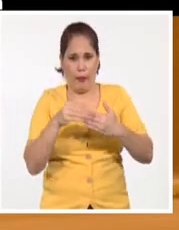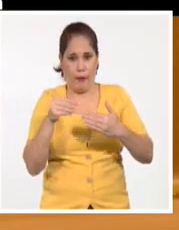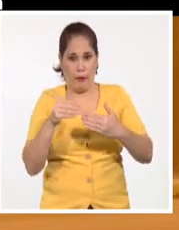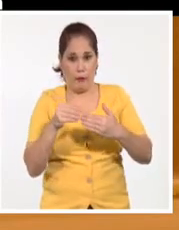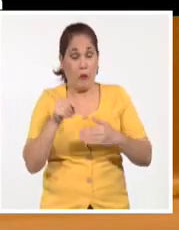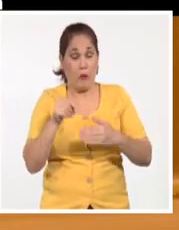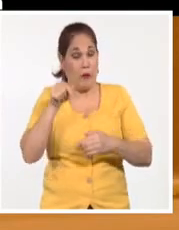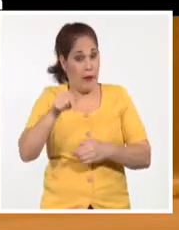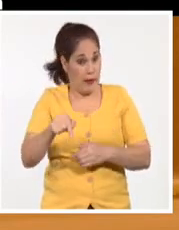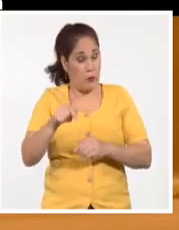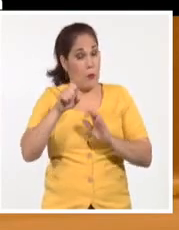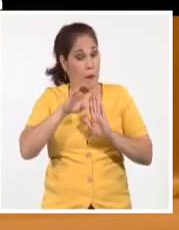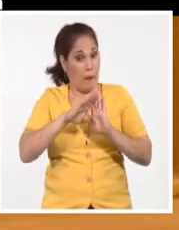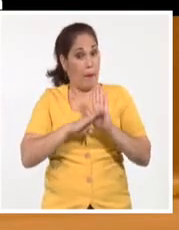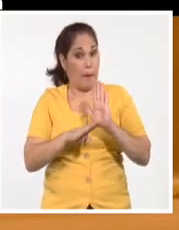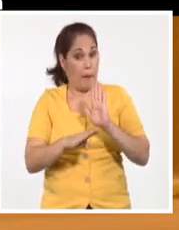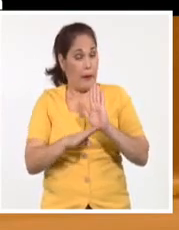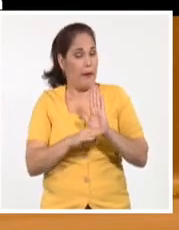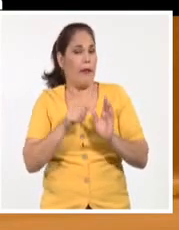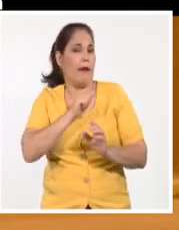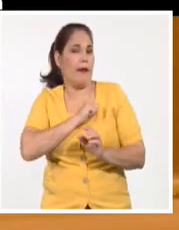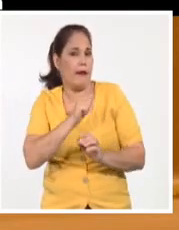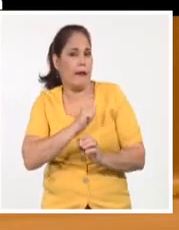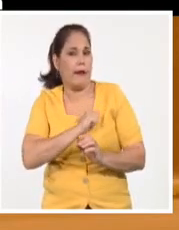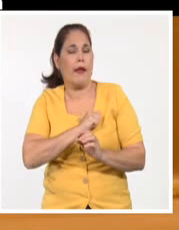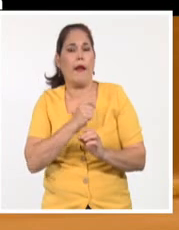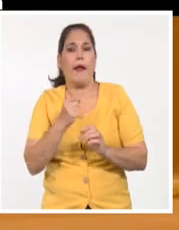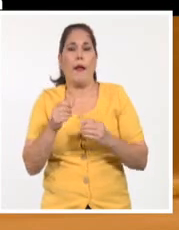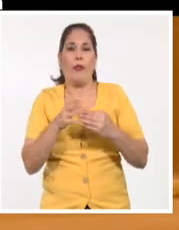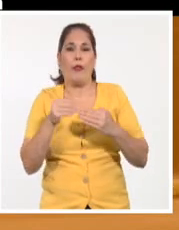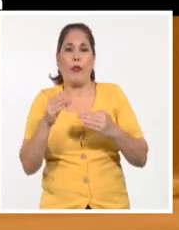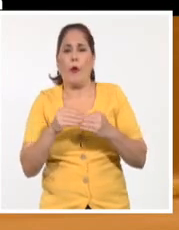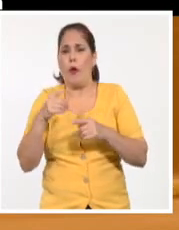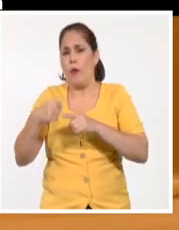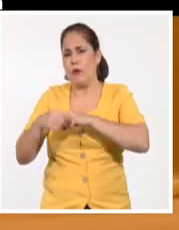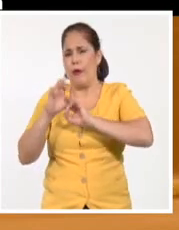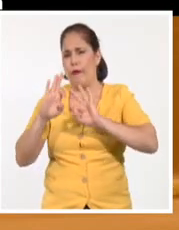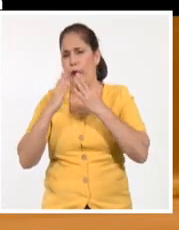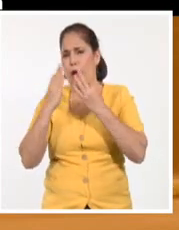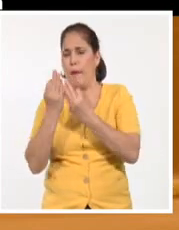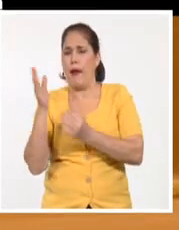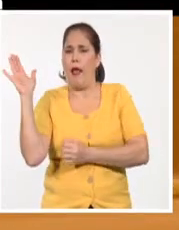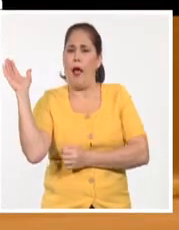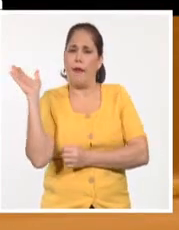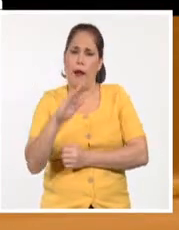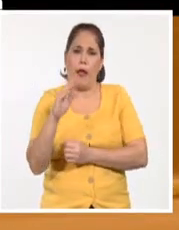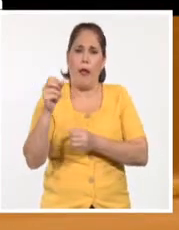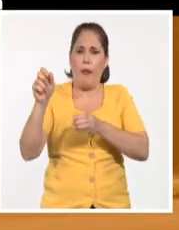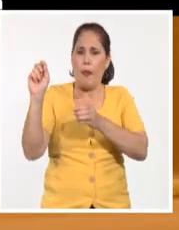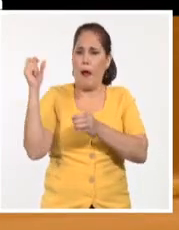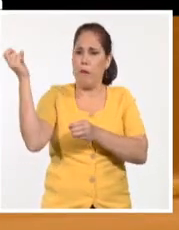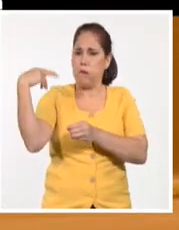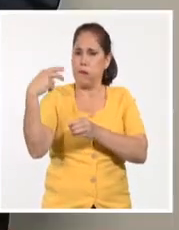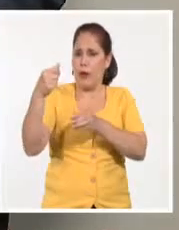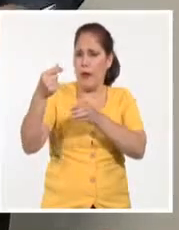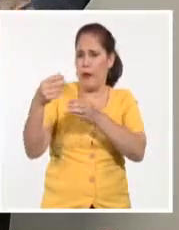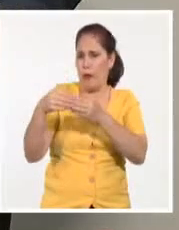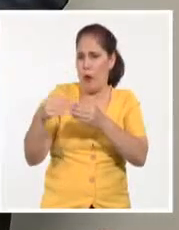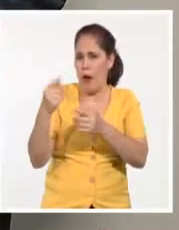esta es una medida que busca la captación de remesas en un contexto con un turismo bastante limitado.